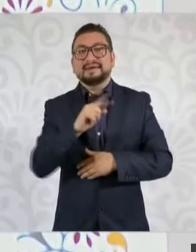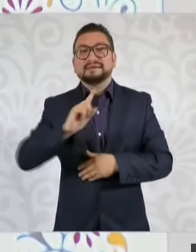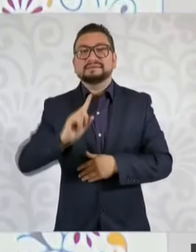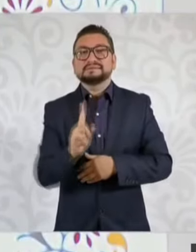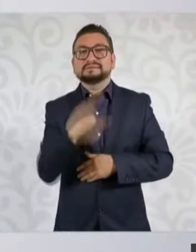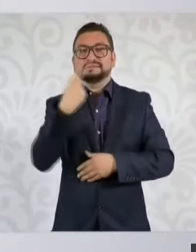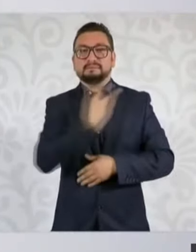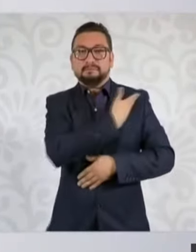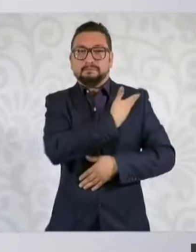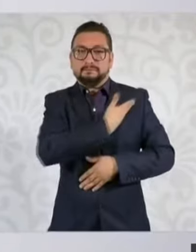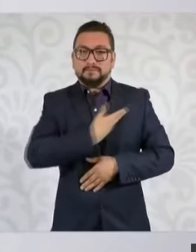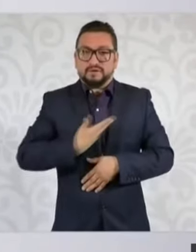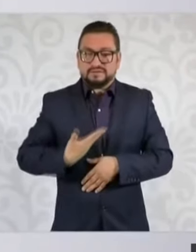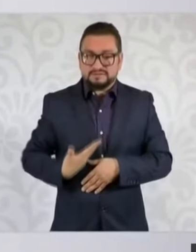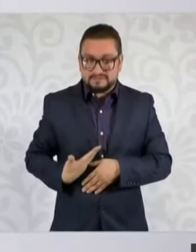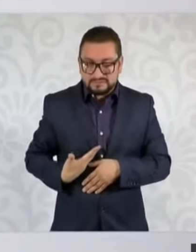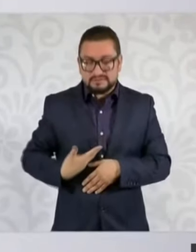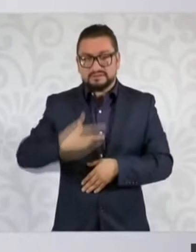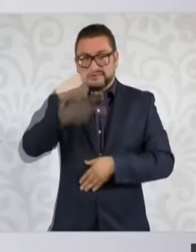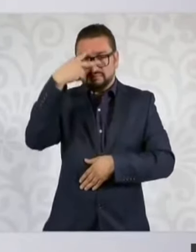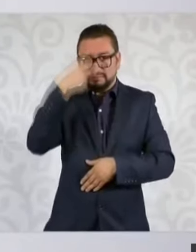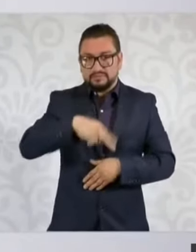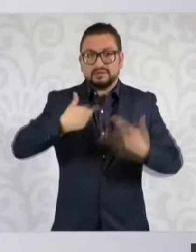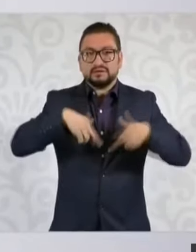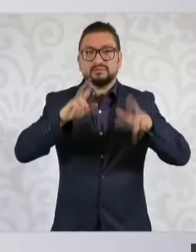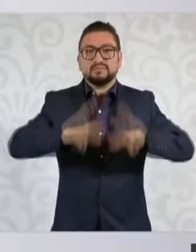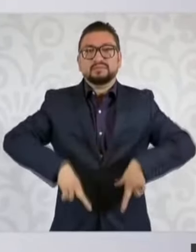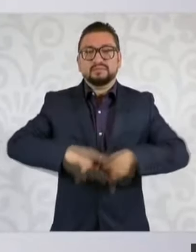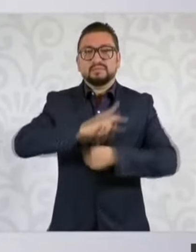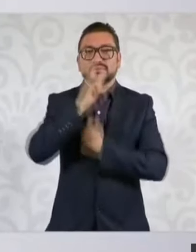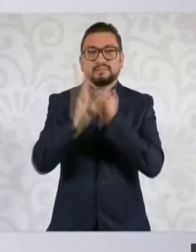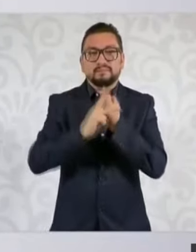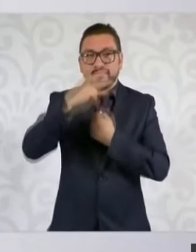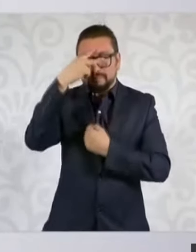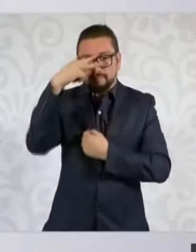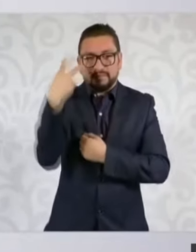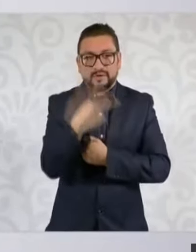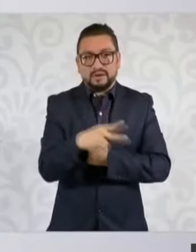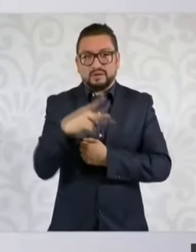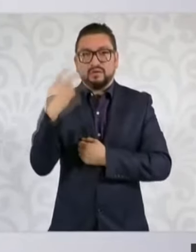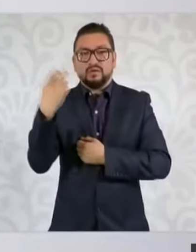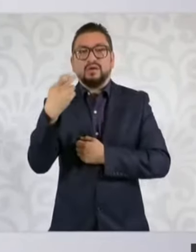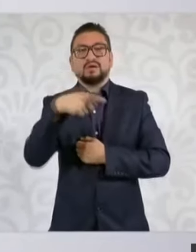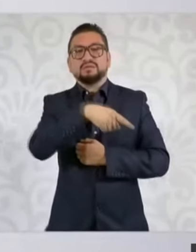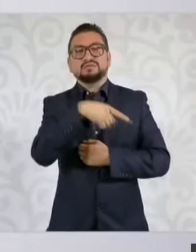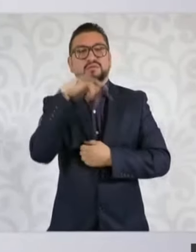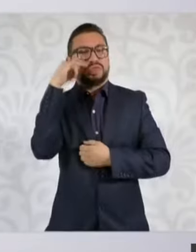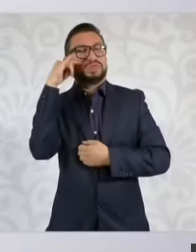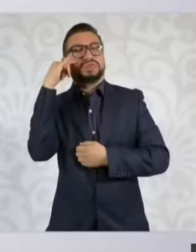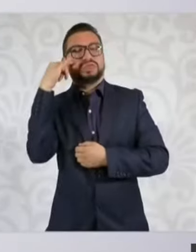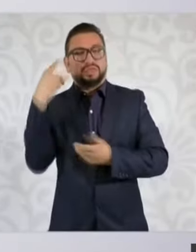México, el representante del pueblo y de la nación al que le hicieron esta